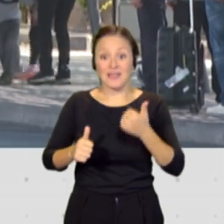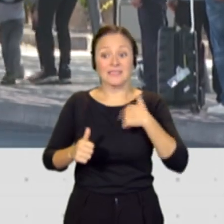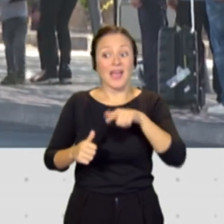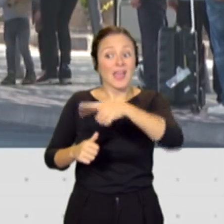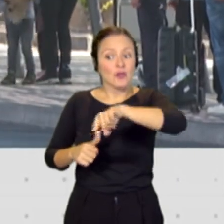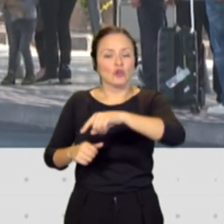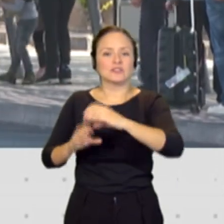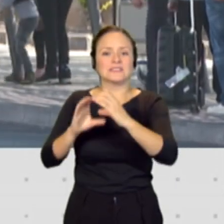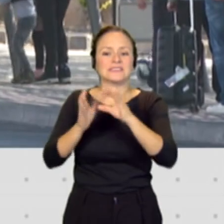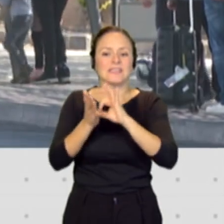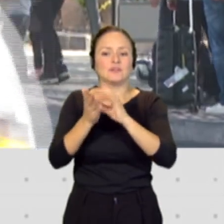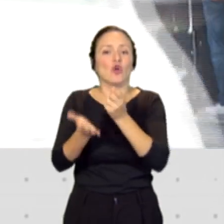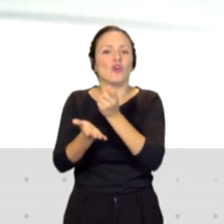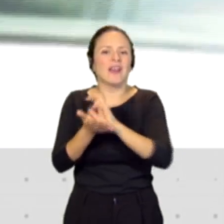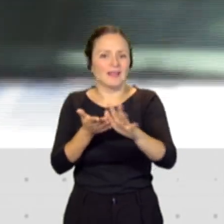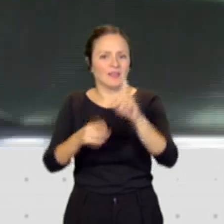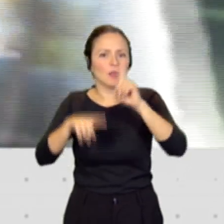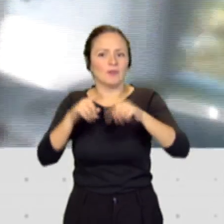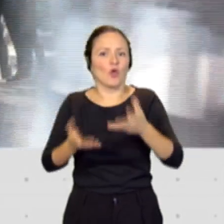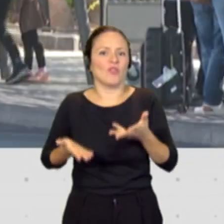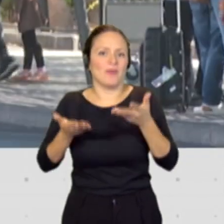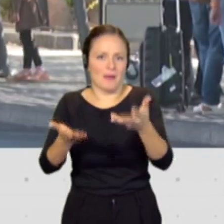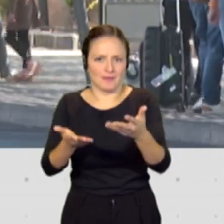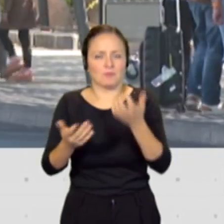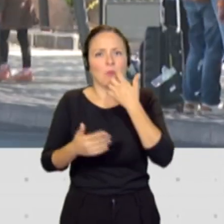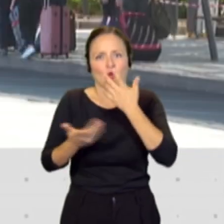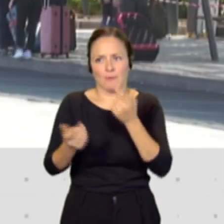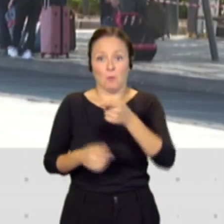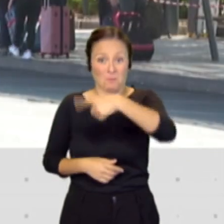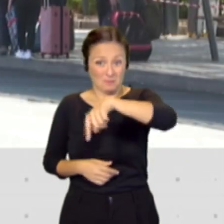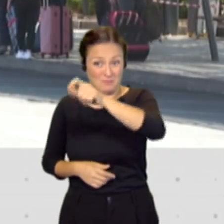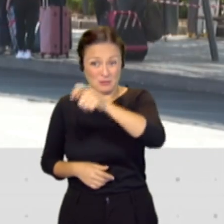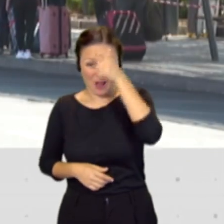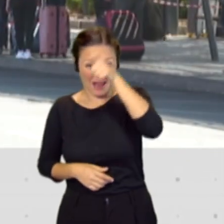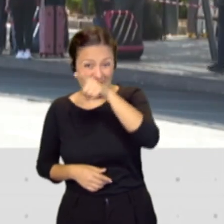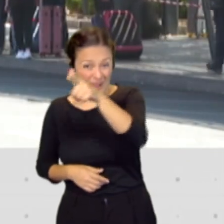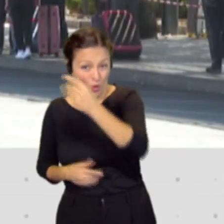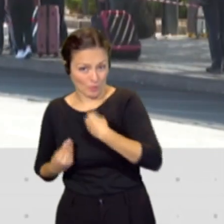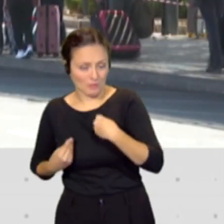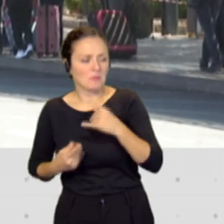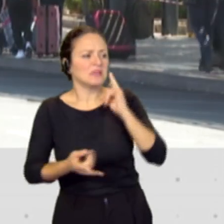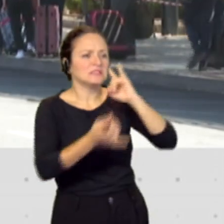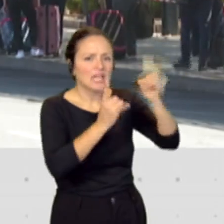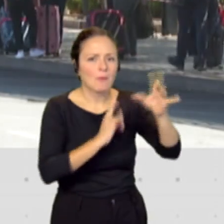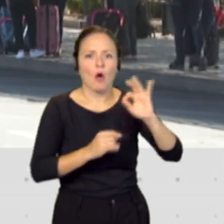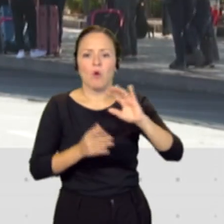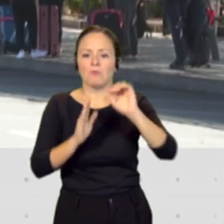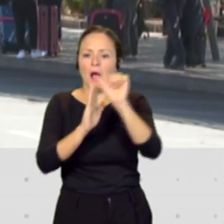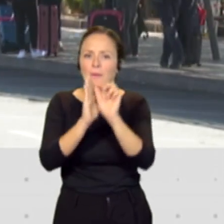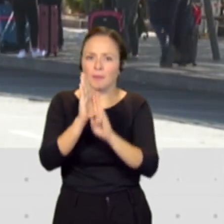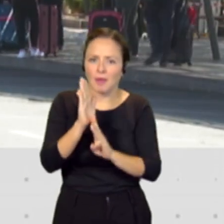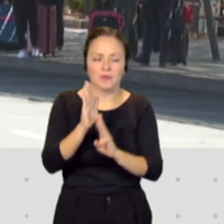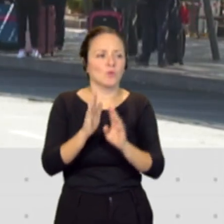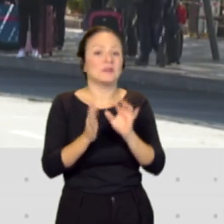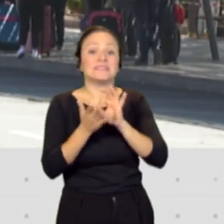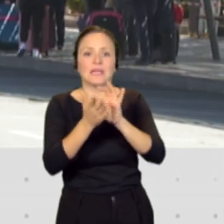gratuito a la demanda es decir que mediante una llamada de teléfono o también una aplicación puedan tener un servicio que